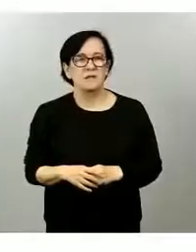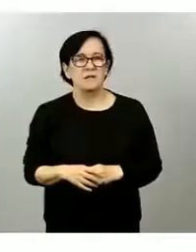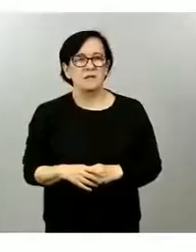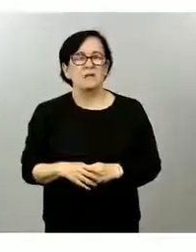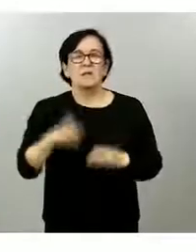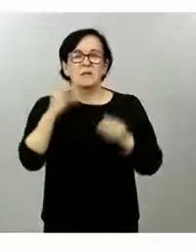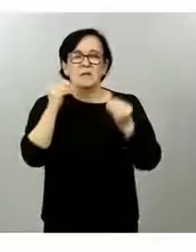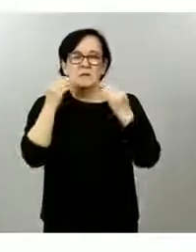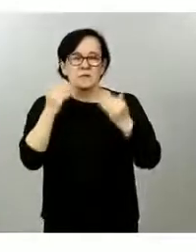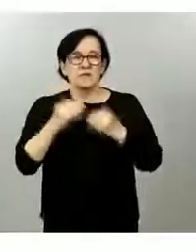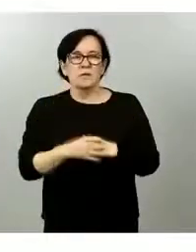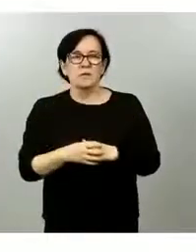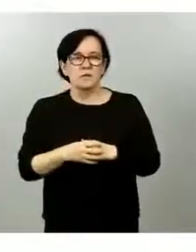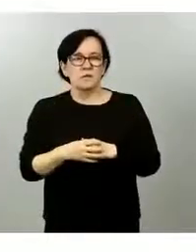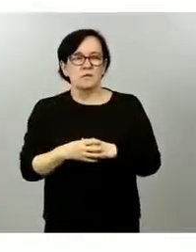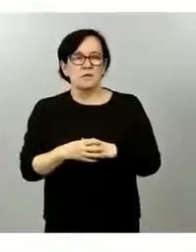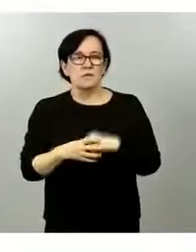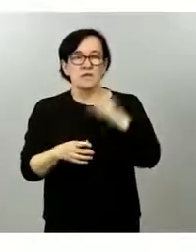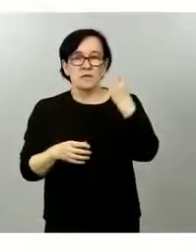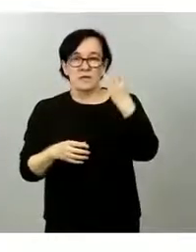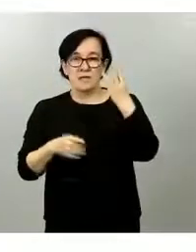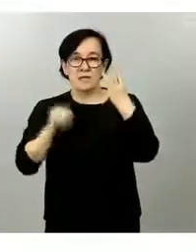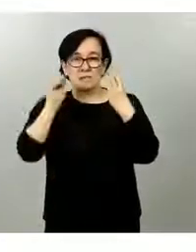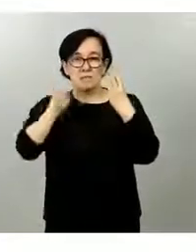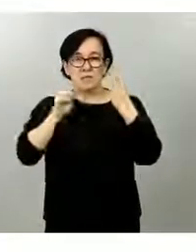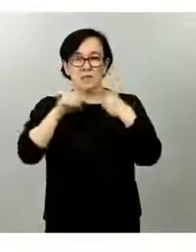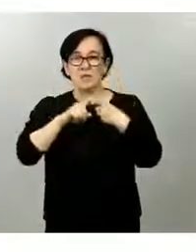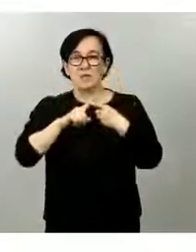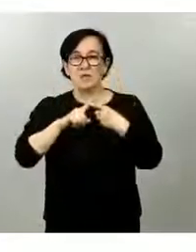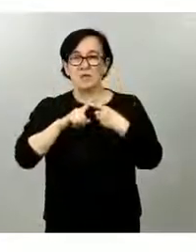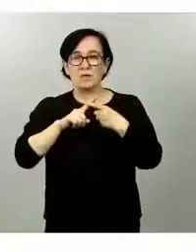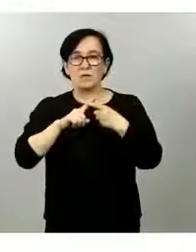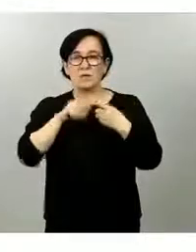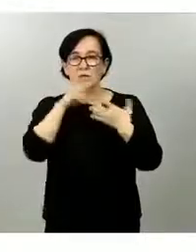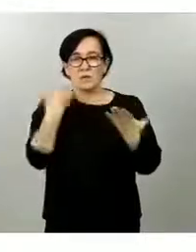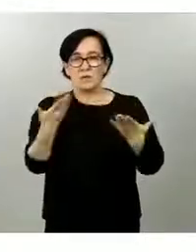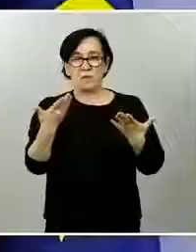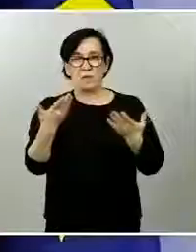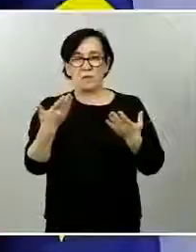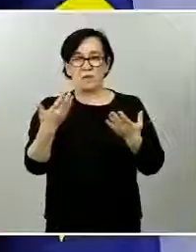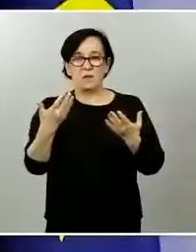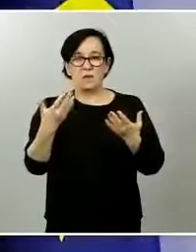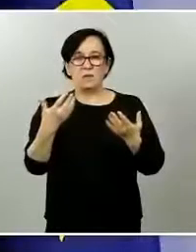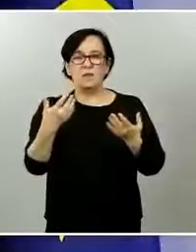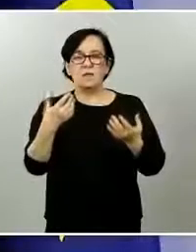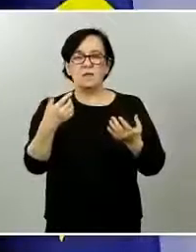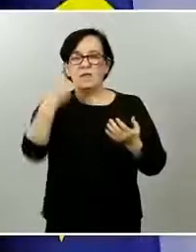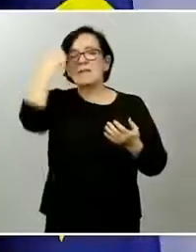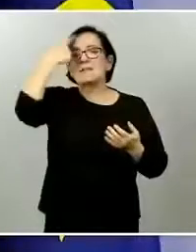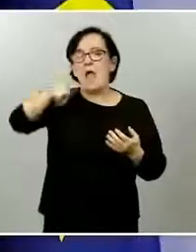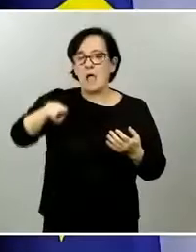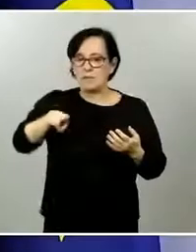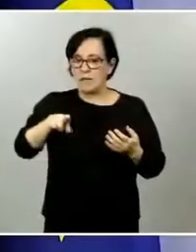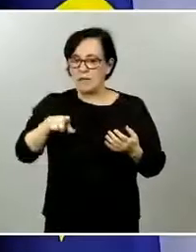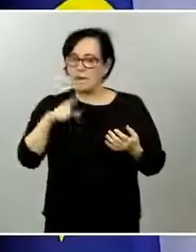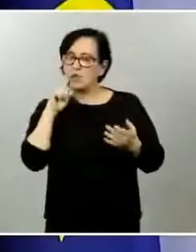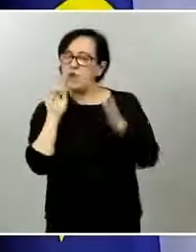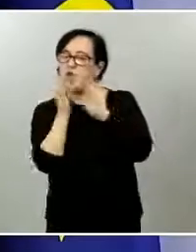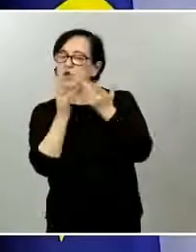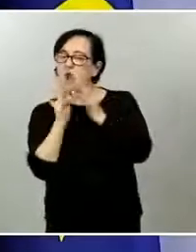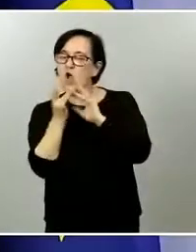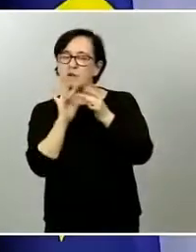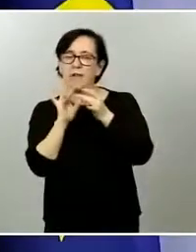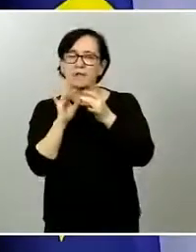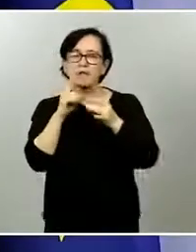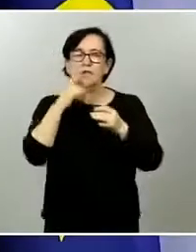desescalada así lo requiriera pero ahora el ministro complementa también en relación con esta cuestión las siguientes preguntas Muchísimas gracias